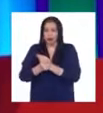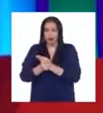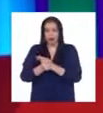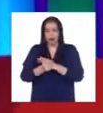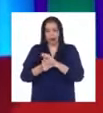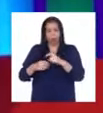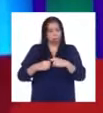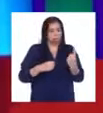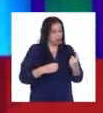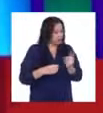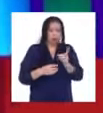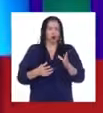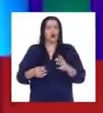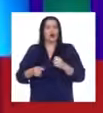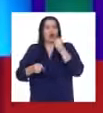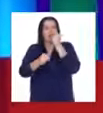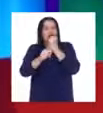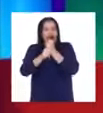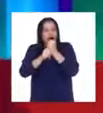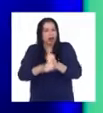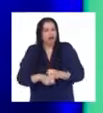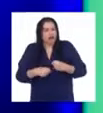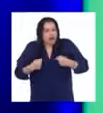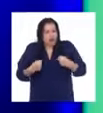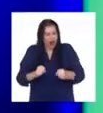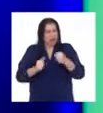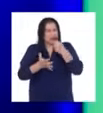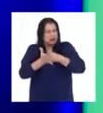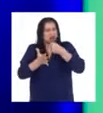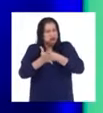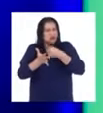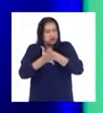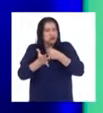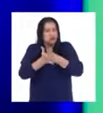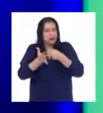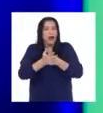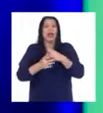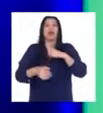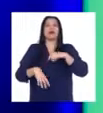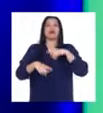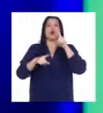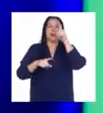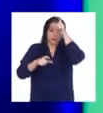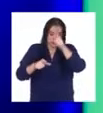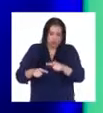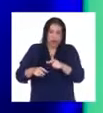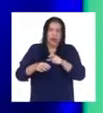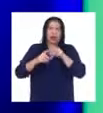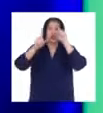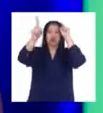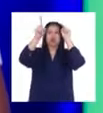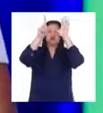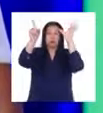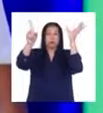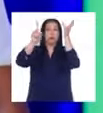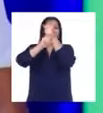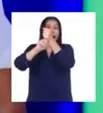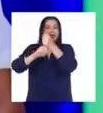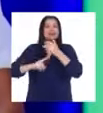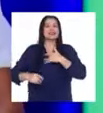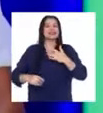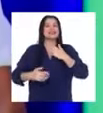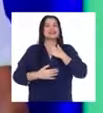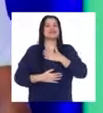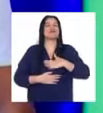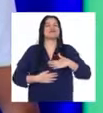trabajar fuerte y una vez que consigan sus metas sentir la